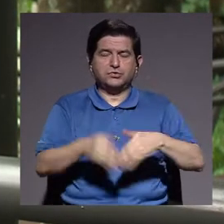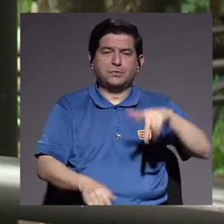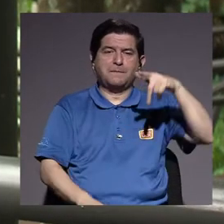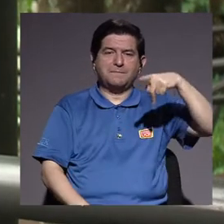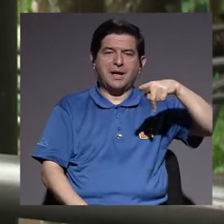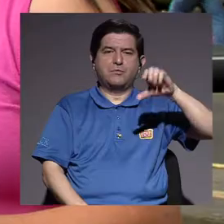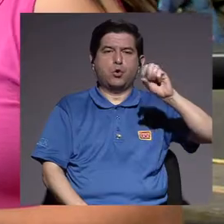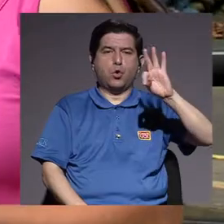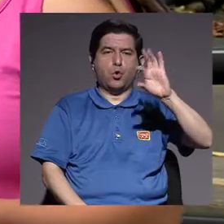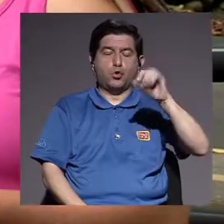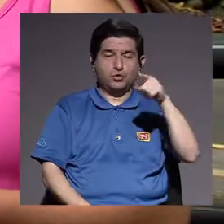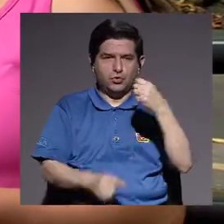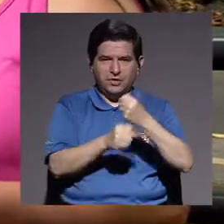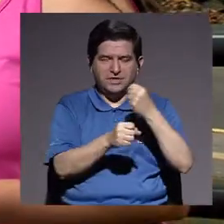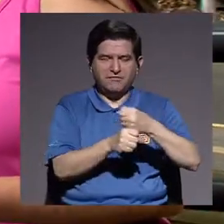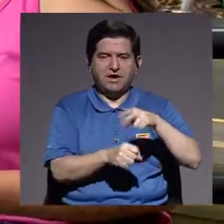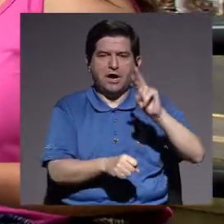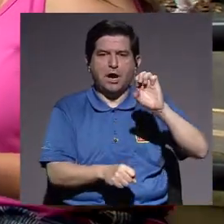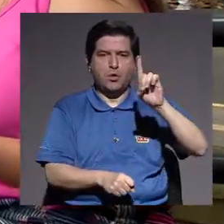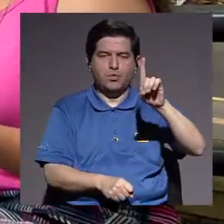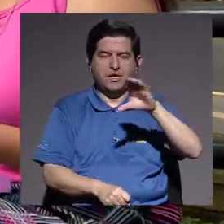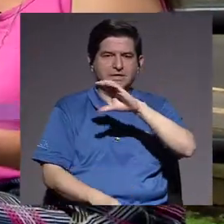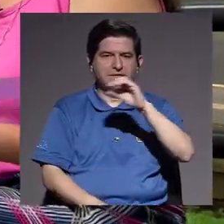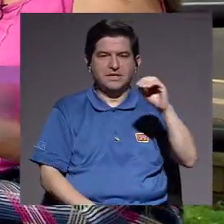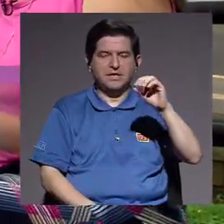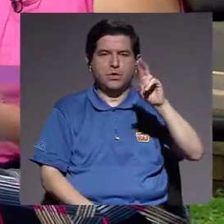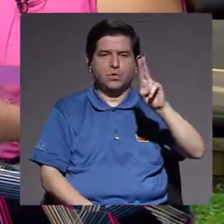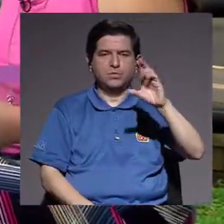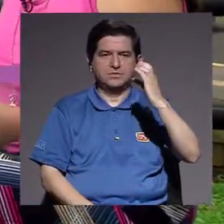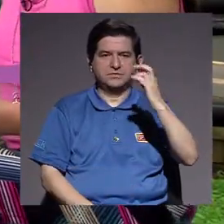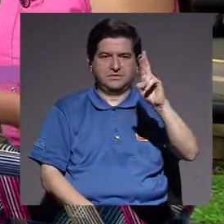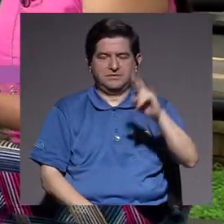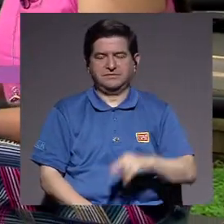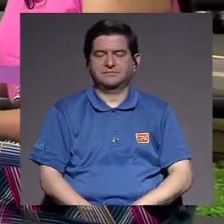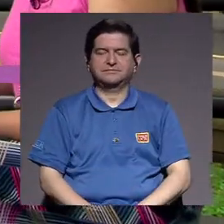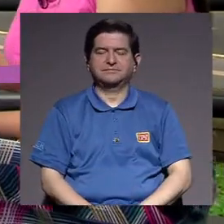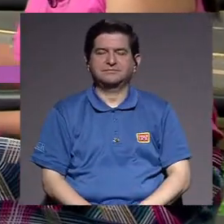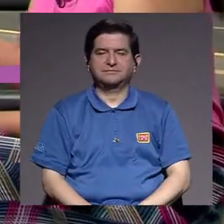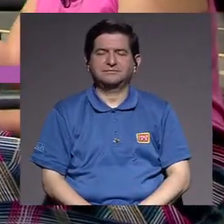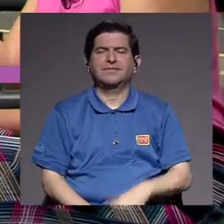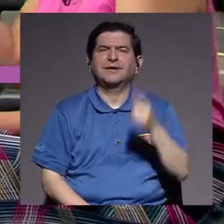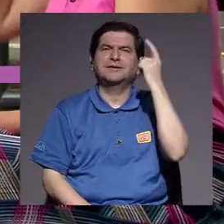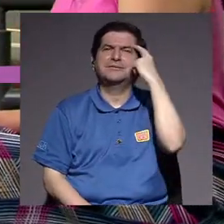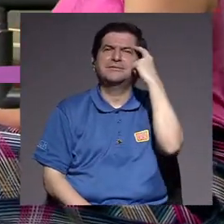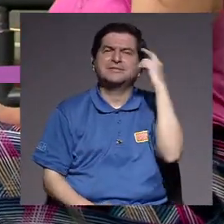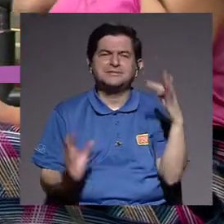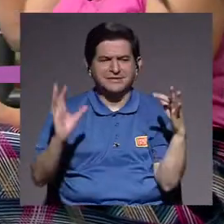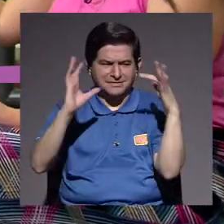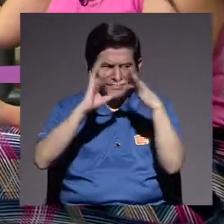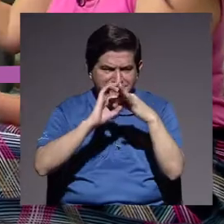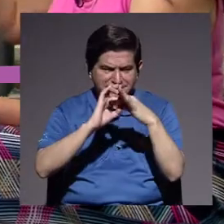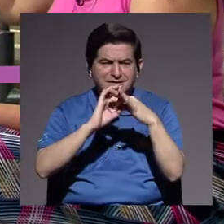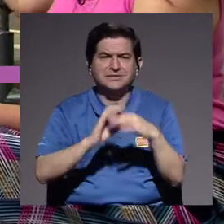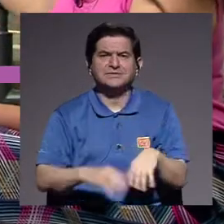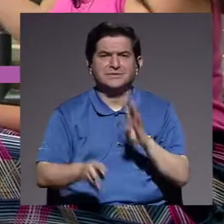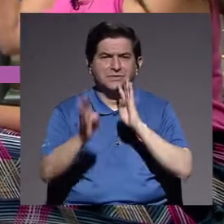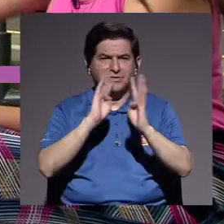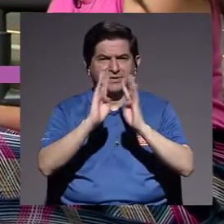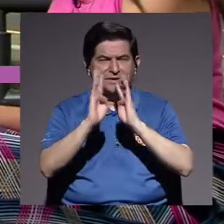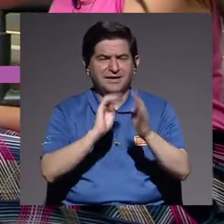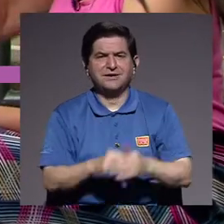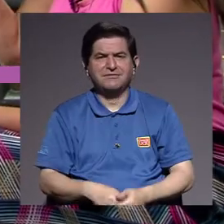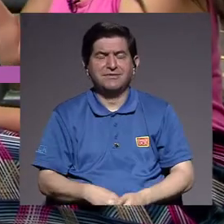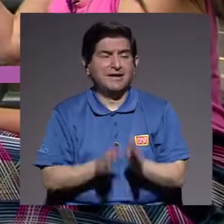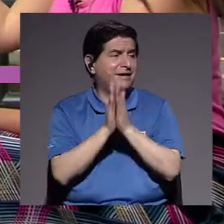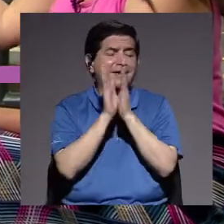Pablo Cotto, que trabaja en la UNED y en la UCR. Estaba pensando a propósito de lo que hemos